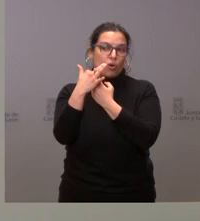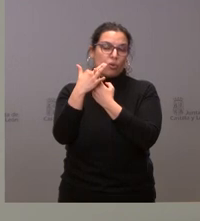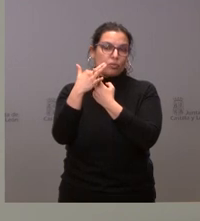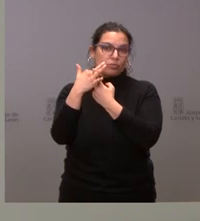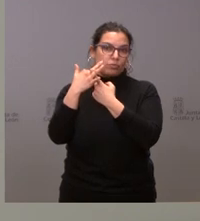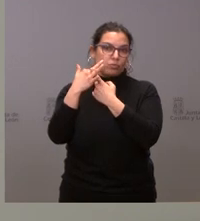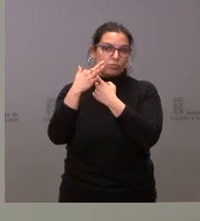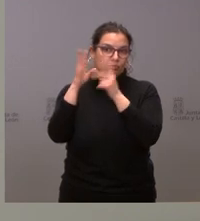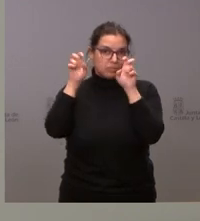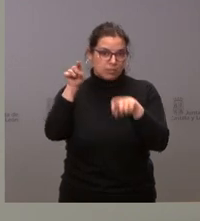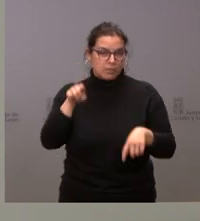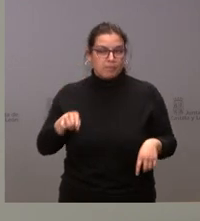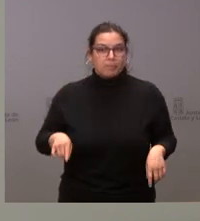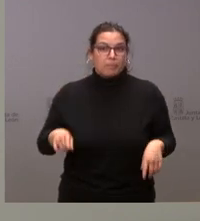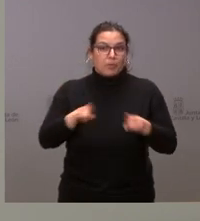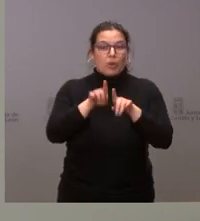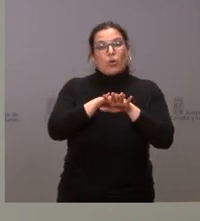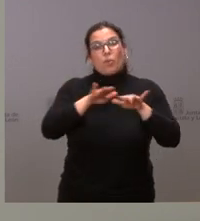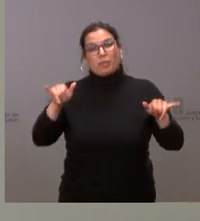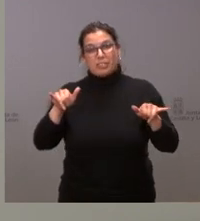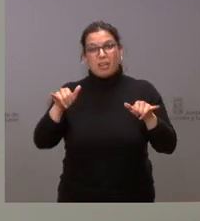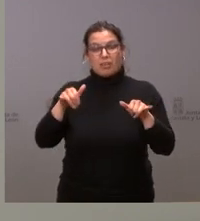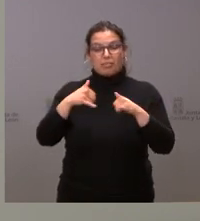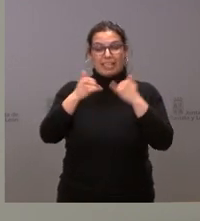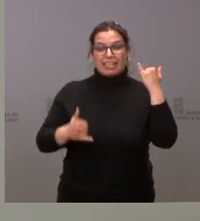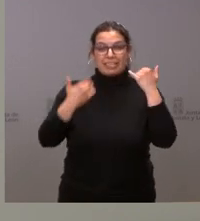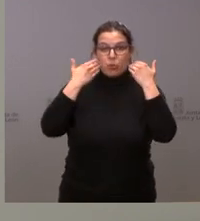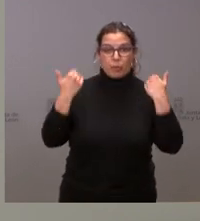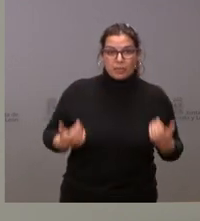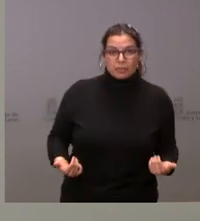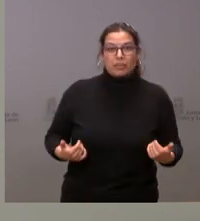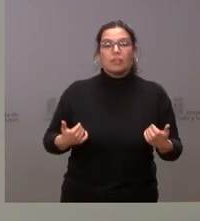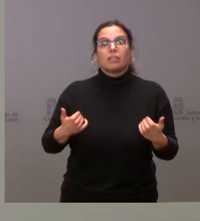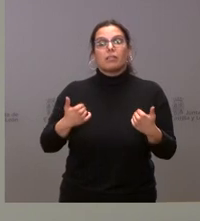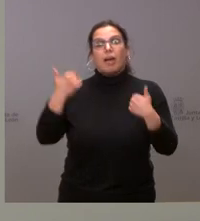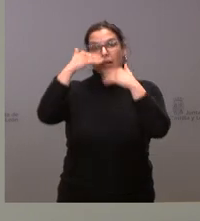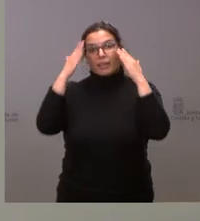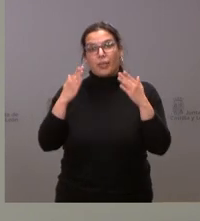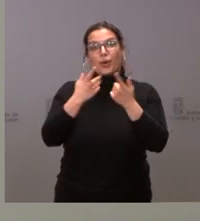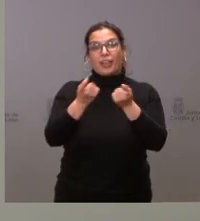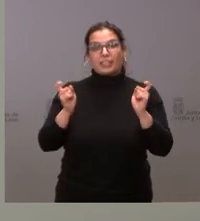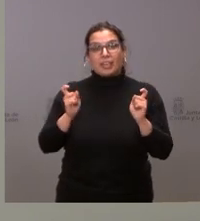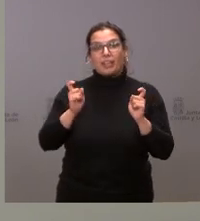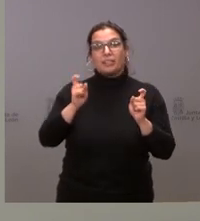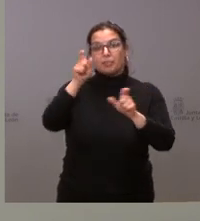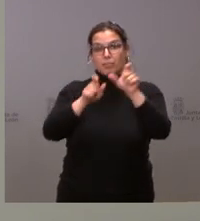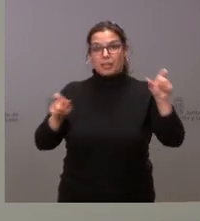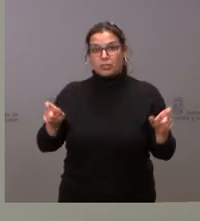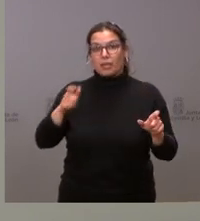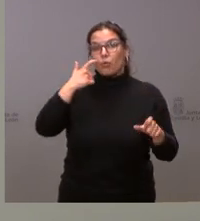cuestión, mitigar los efectos de la crisis humanitaria, atender las necesidades de los ciudadanos